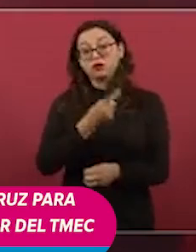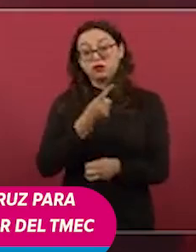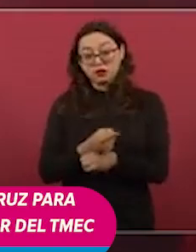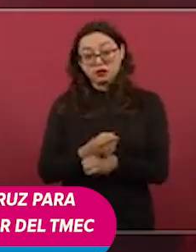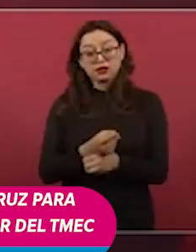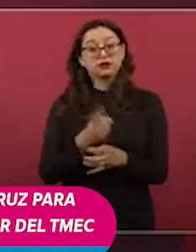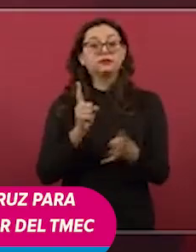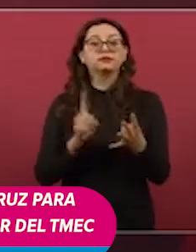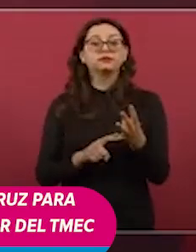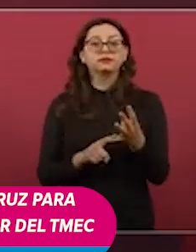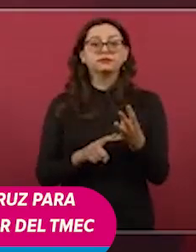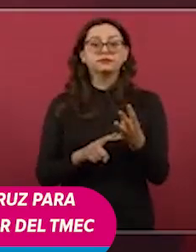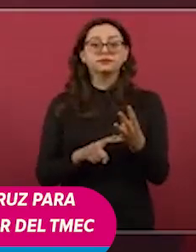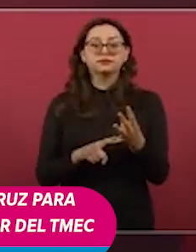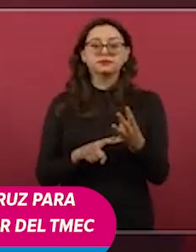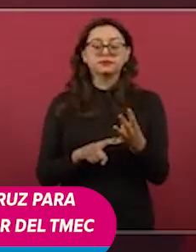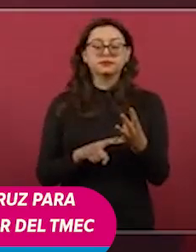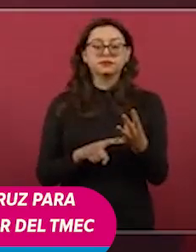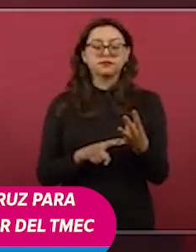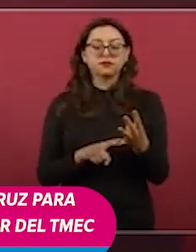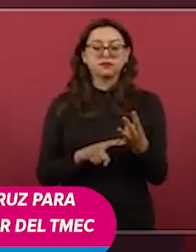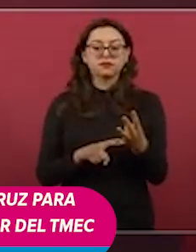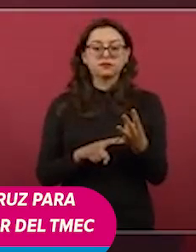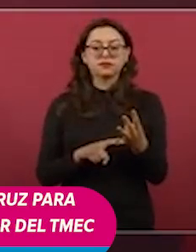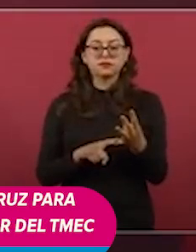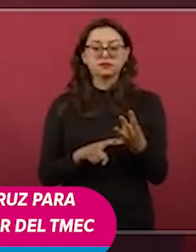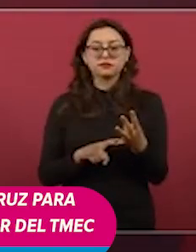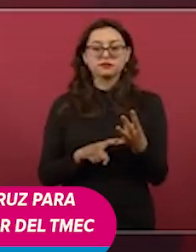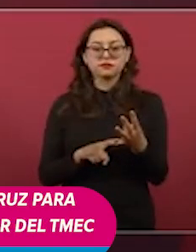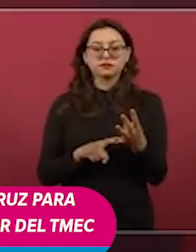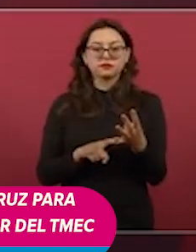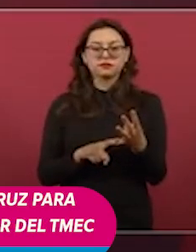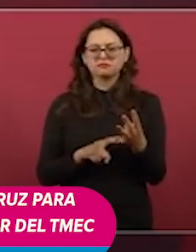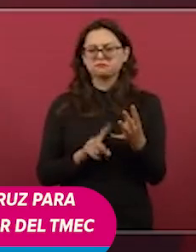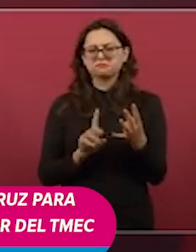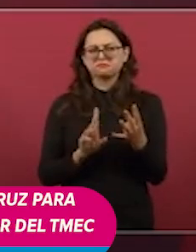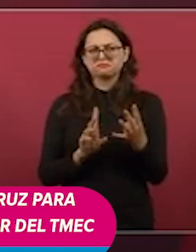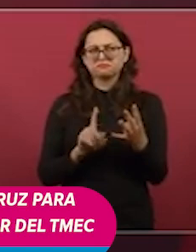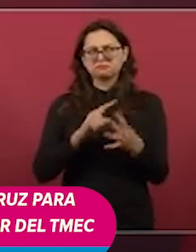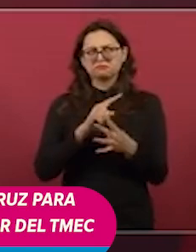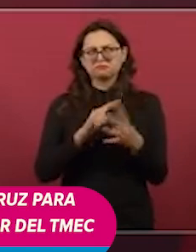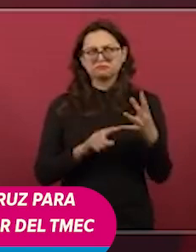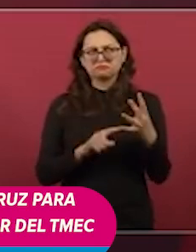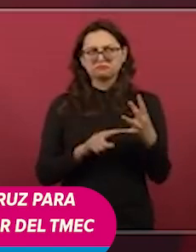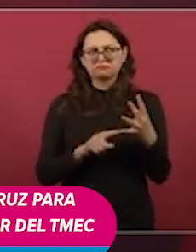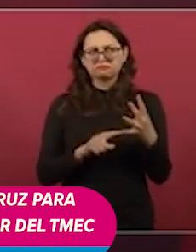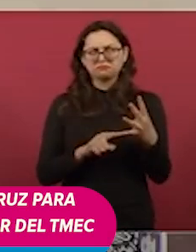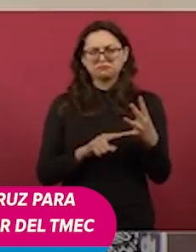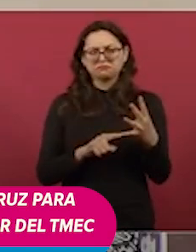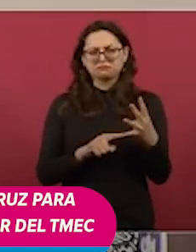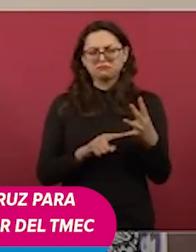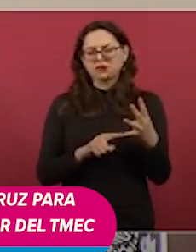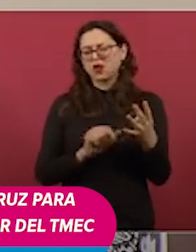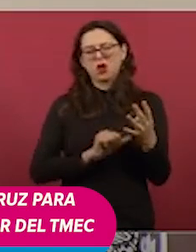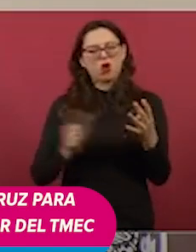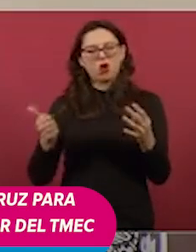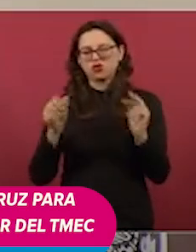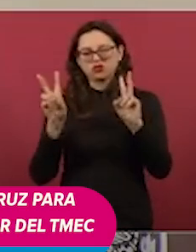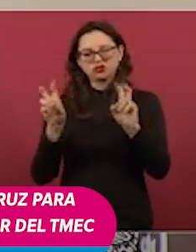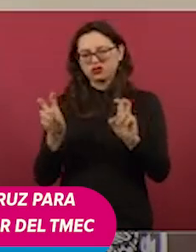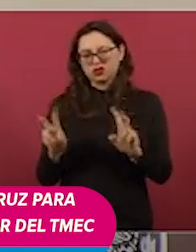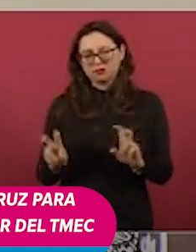básicamente, vamos a tratar varios temas